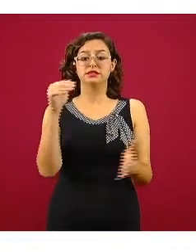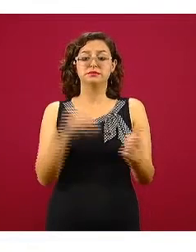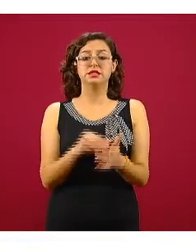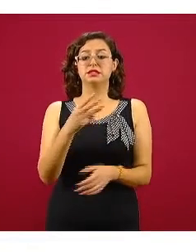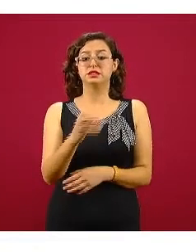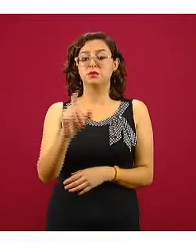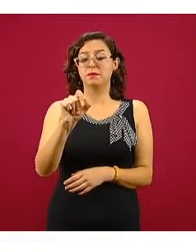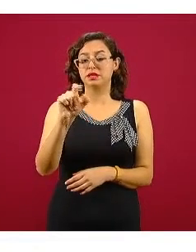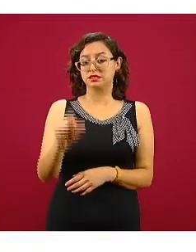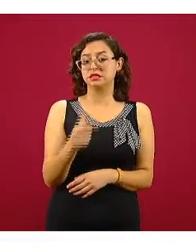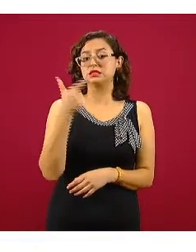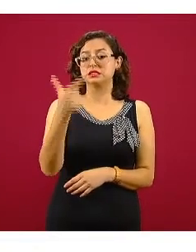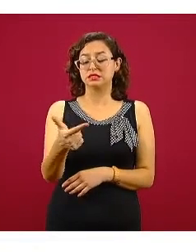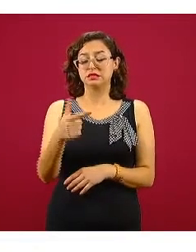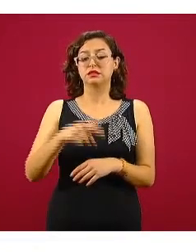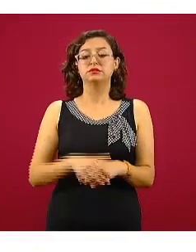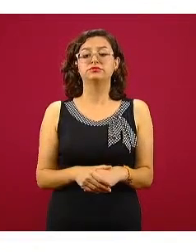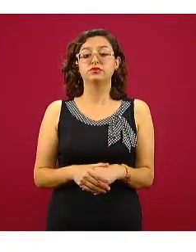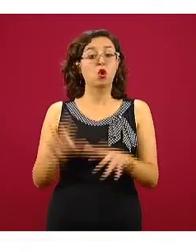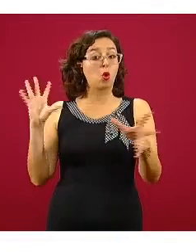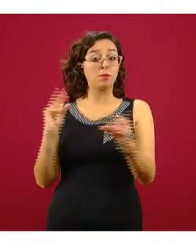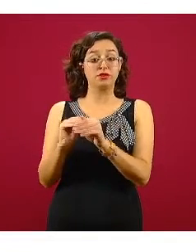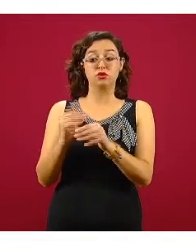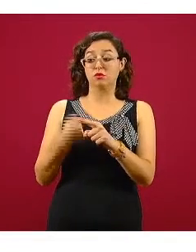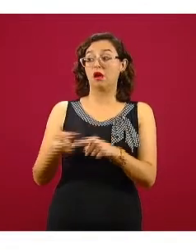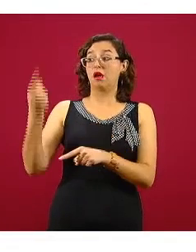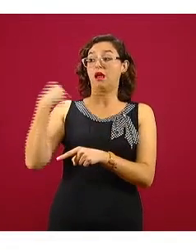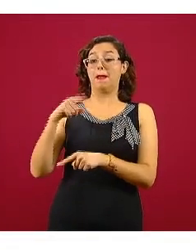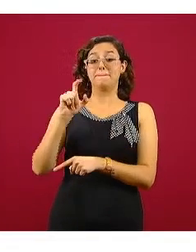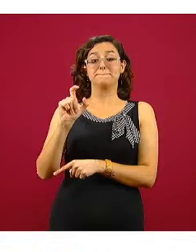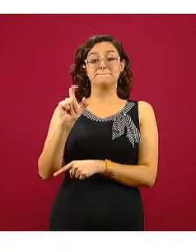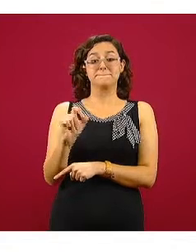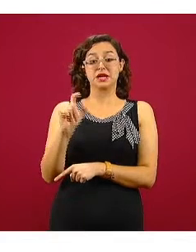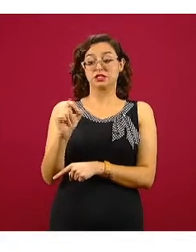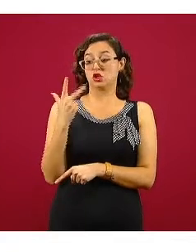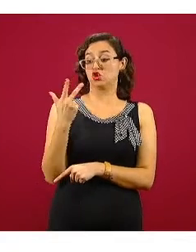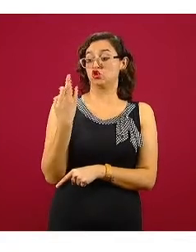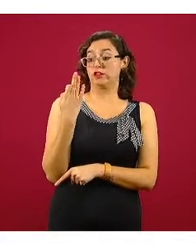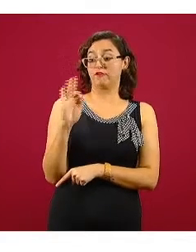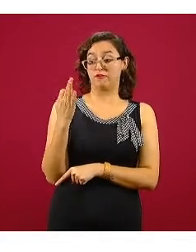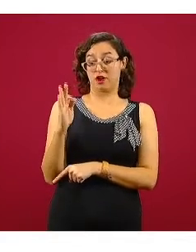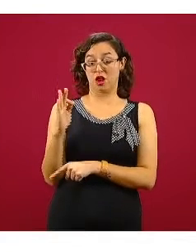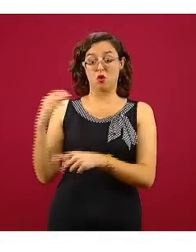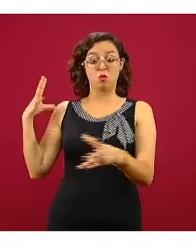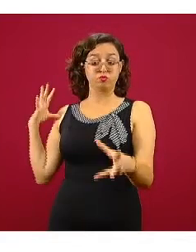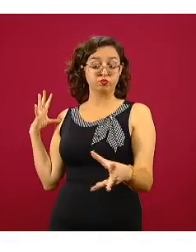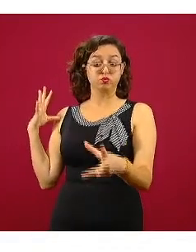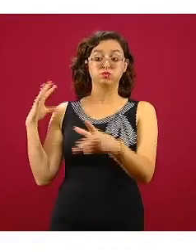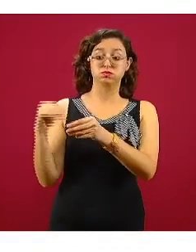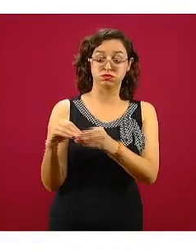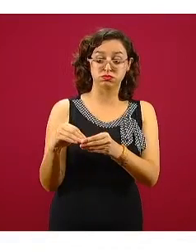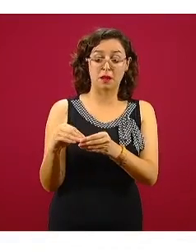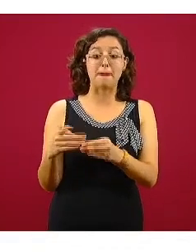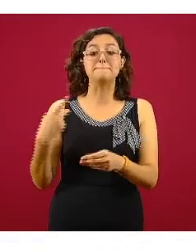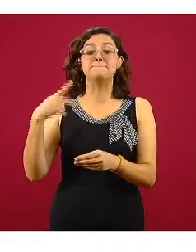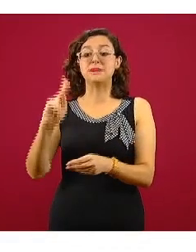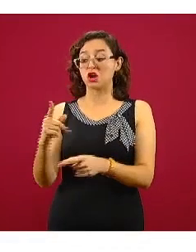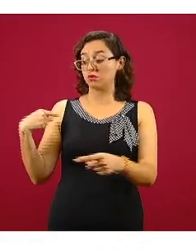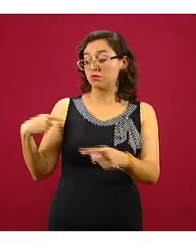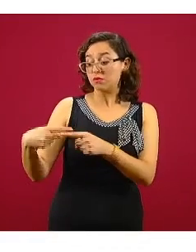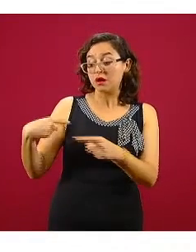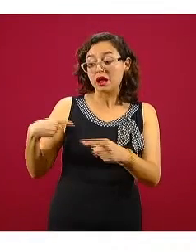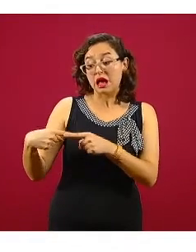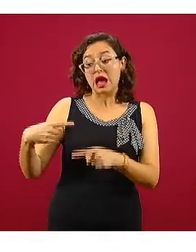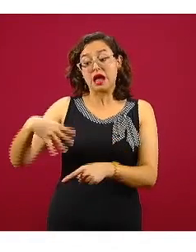casos confirmados acumulados desde que inició la epidemia en el país. Pero igualmente tenemos la cifra de lo que se